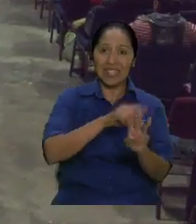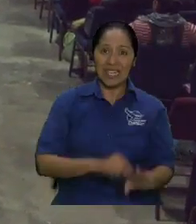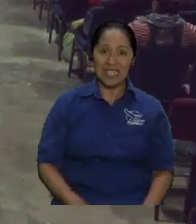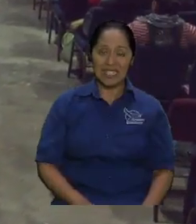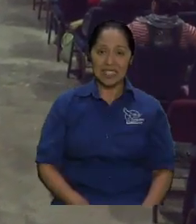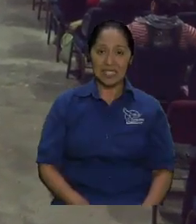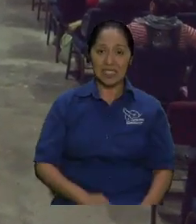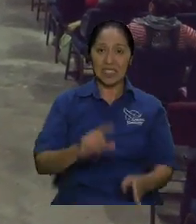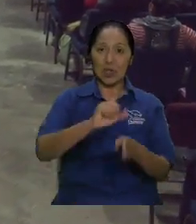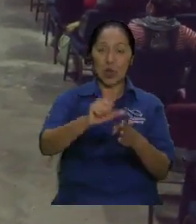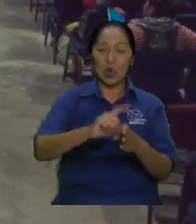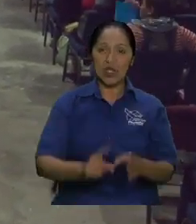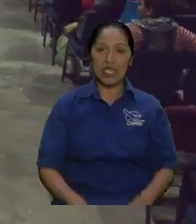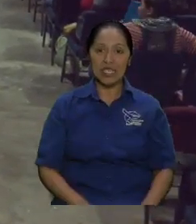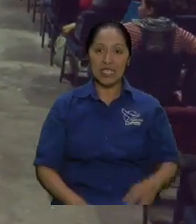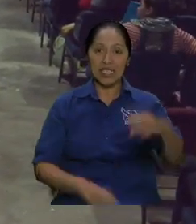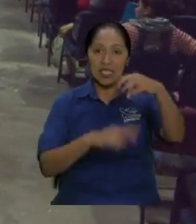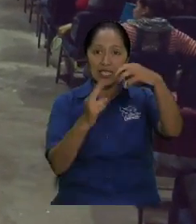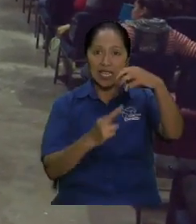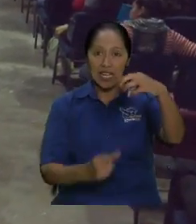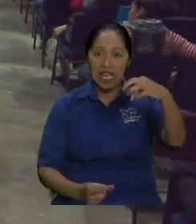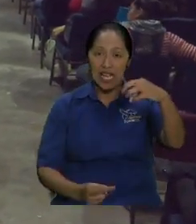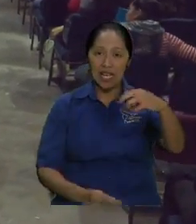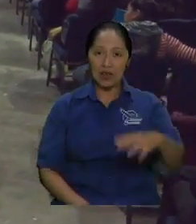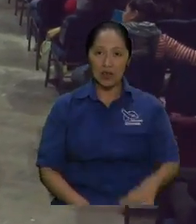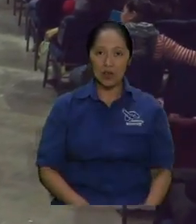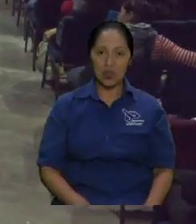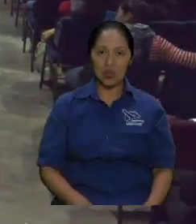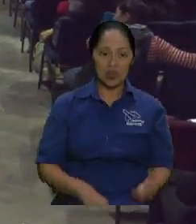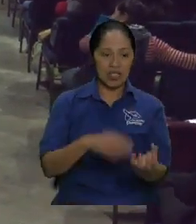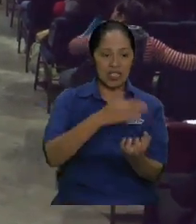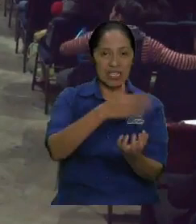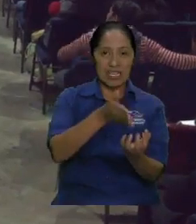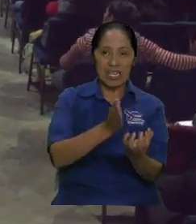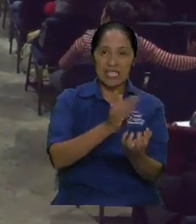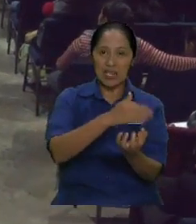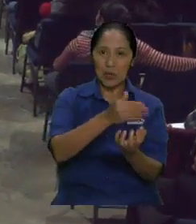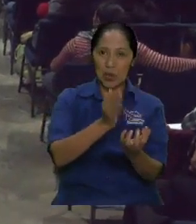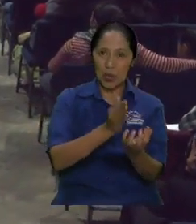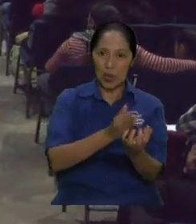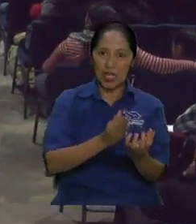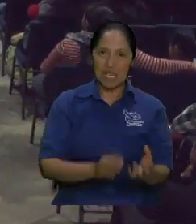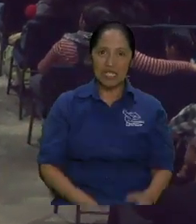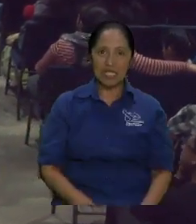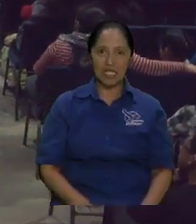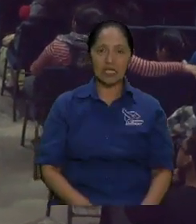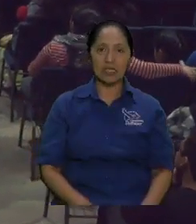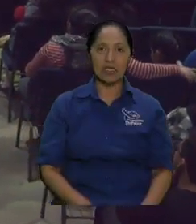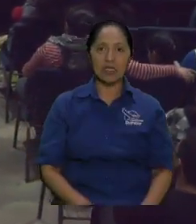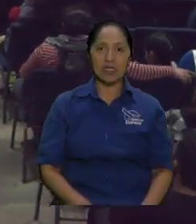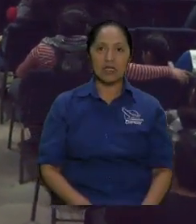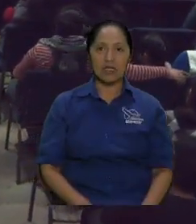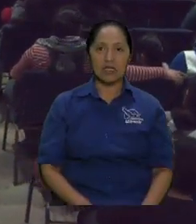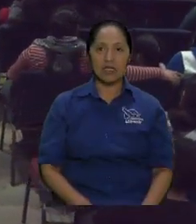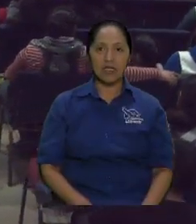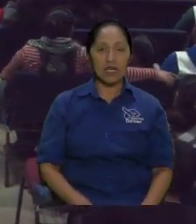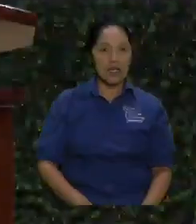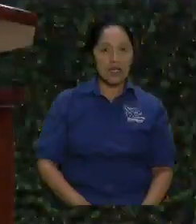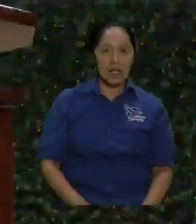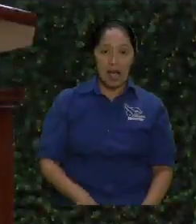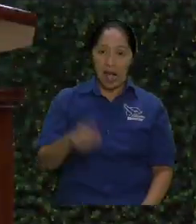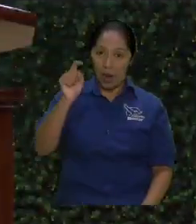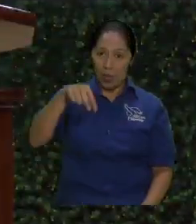ajos, cebollas y los puerros. Y eso significa cuestiones de tipo terrenal. Entonces, ahora